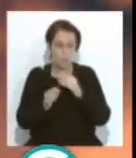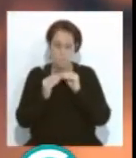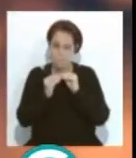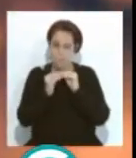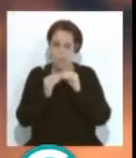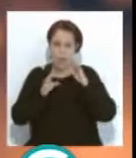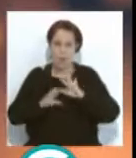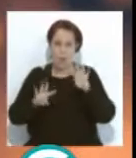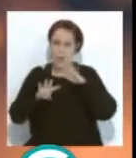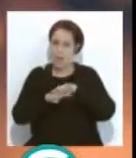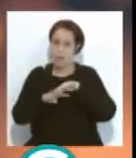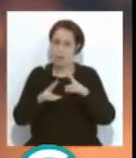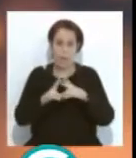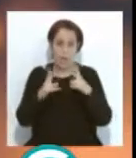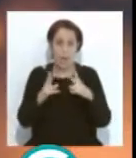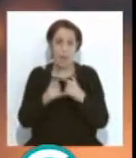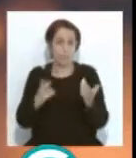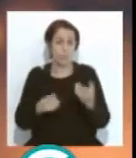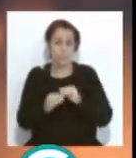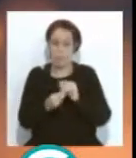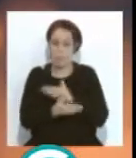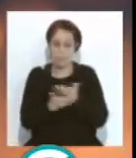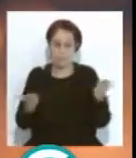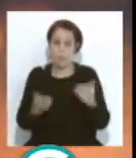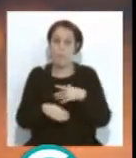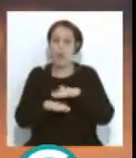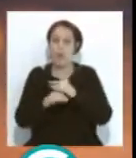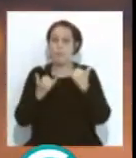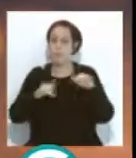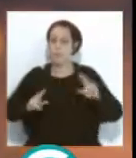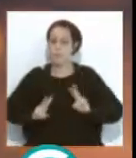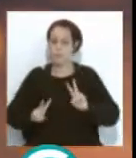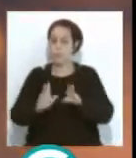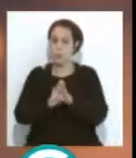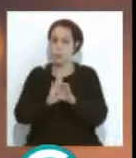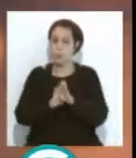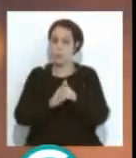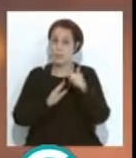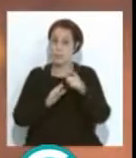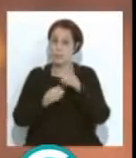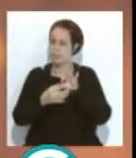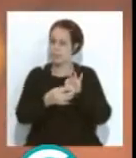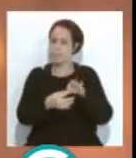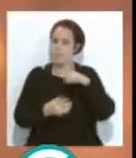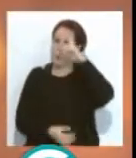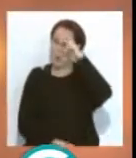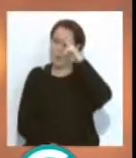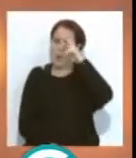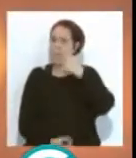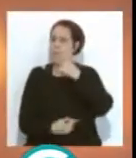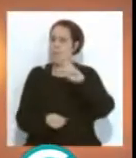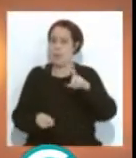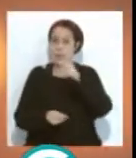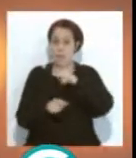aunque sea por redes y como sea, para que la fiesta siga viva. Yo creo que en ese aspecto no nos tenemos que preocupar el que